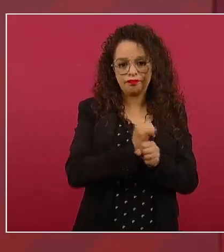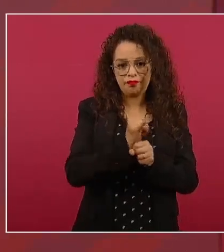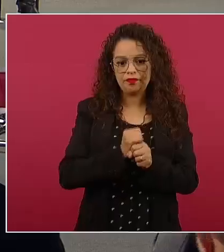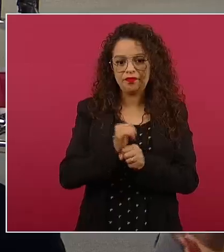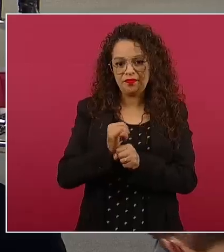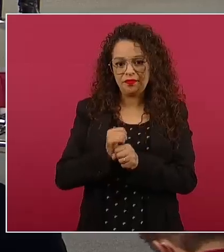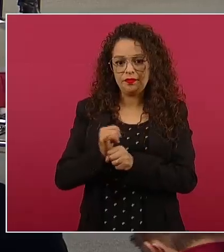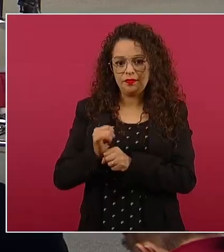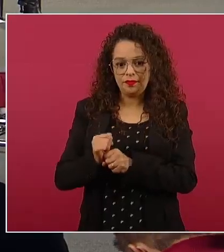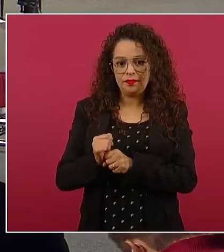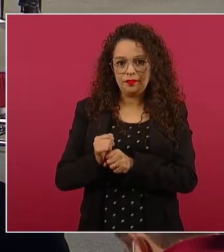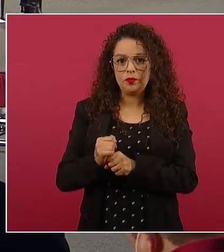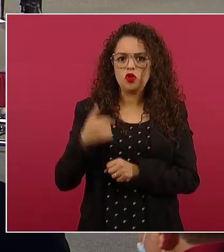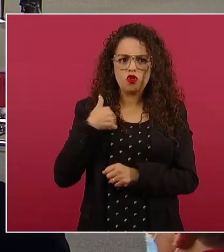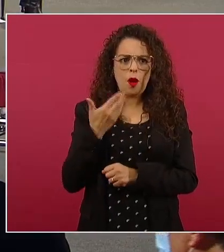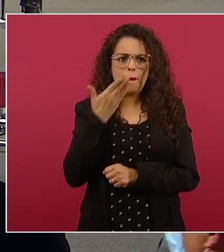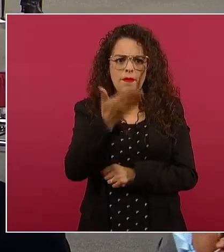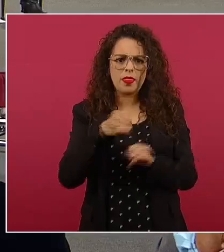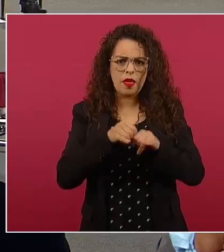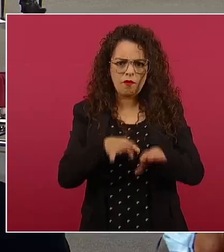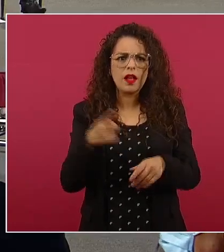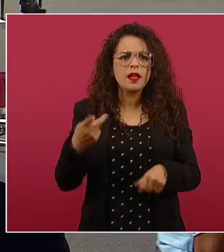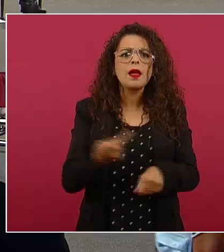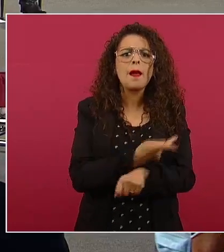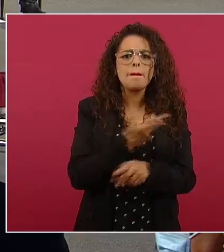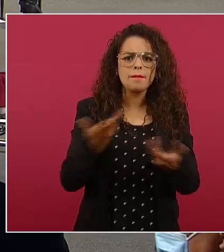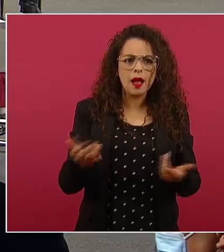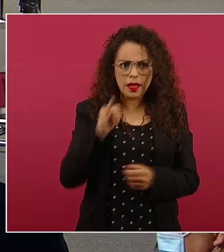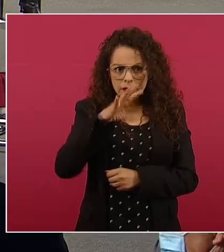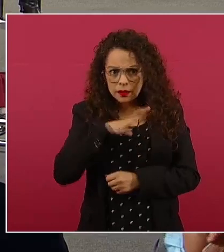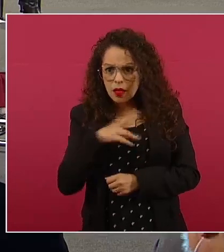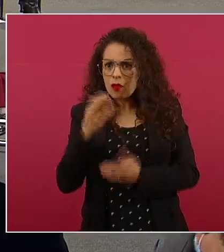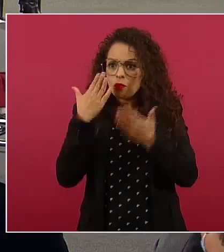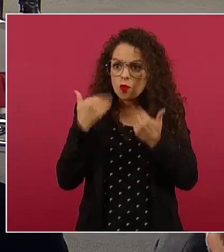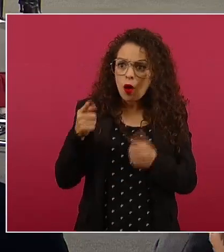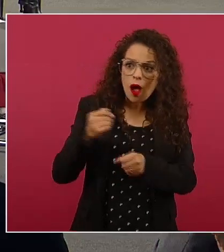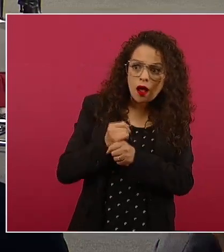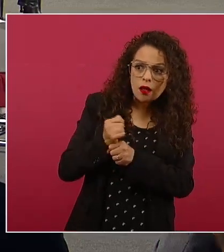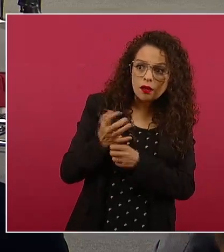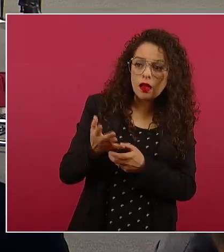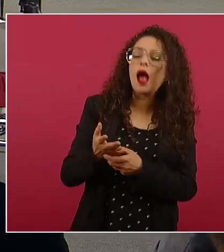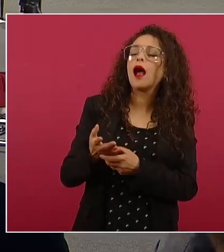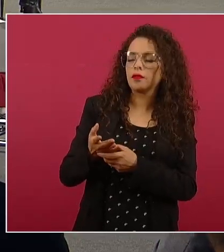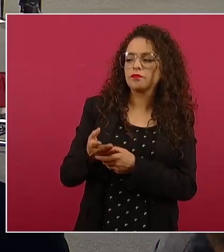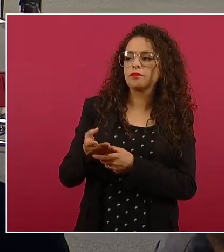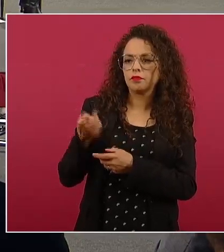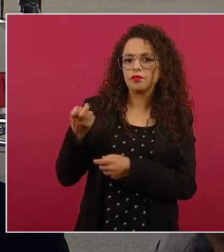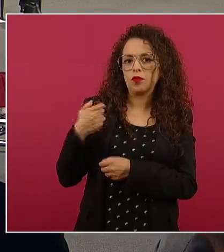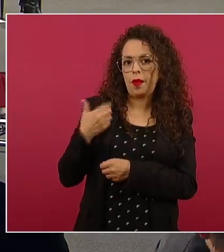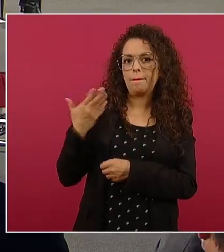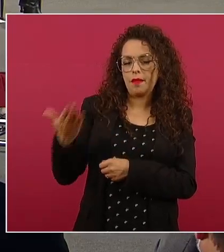pedí información. A ver, existe o no existe la investigación, entonces me mandaron al oficio.